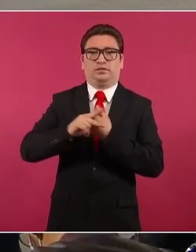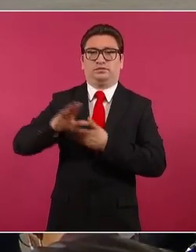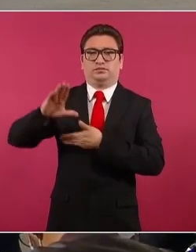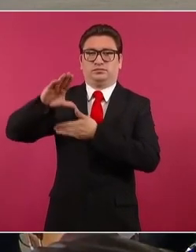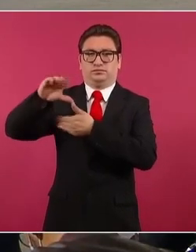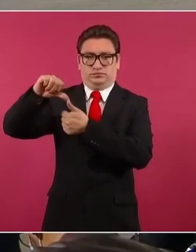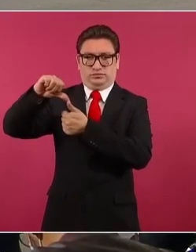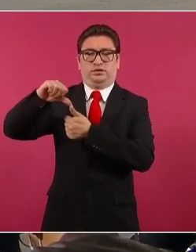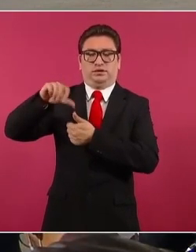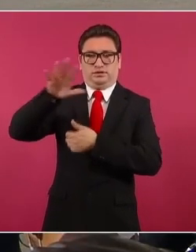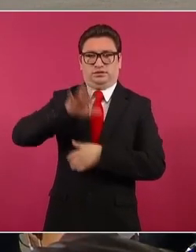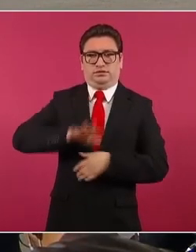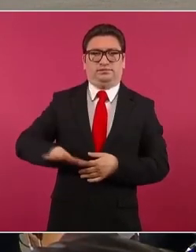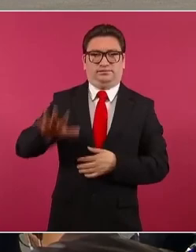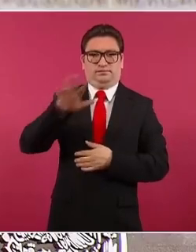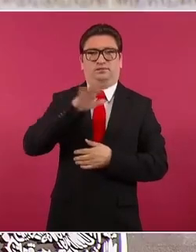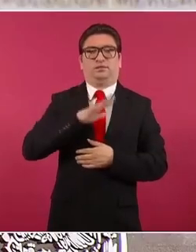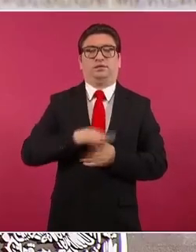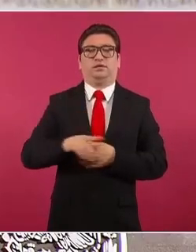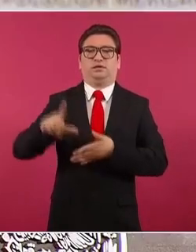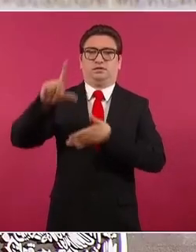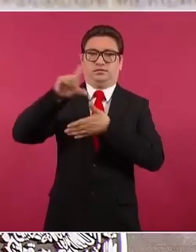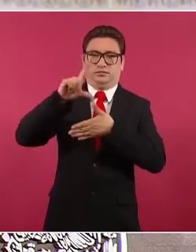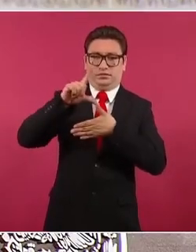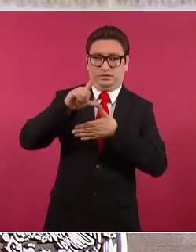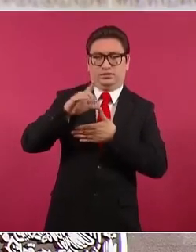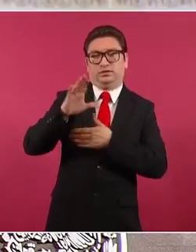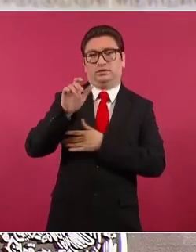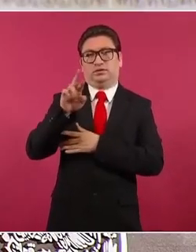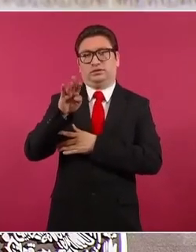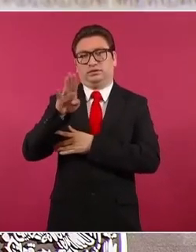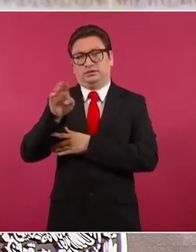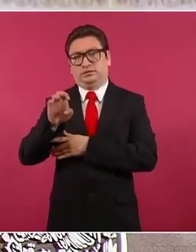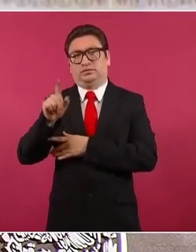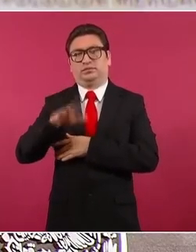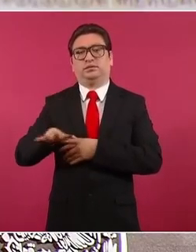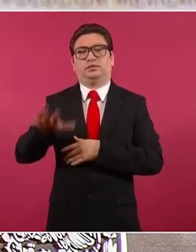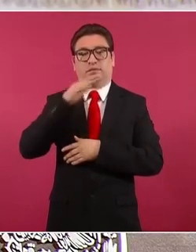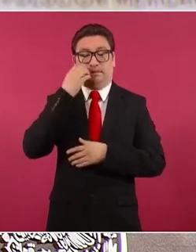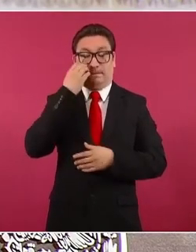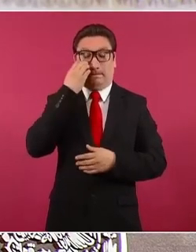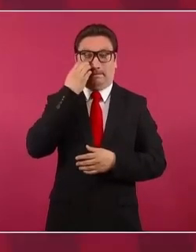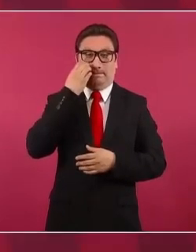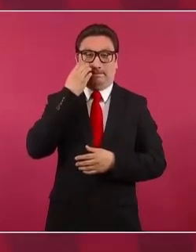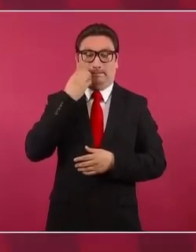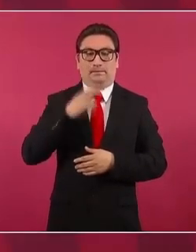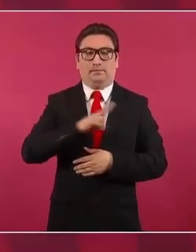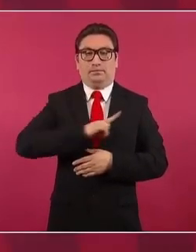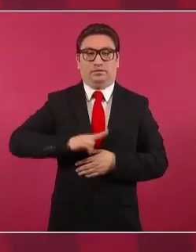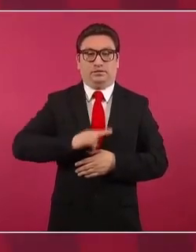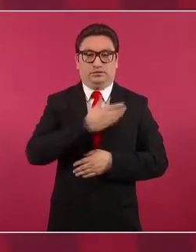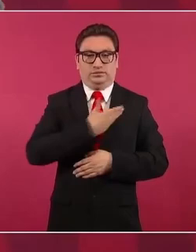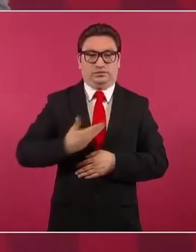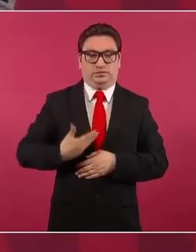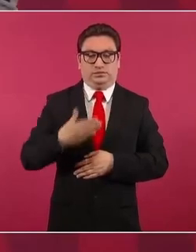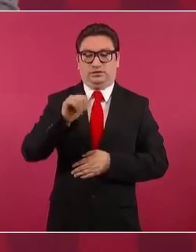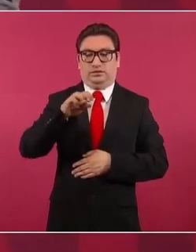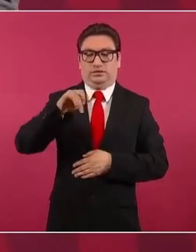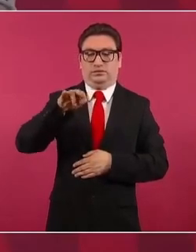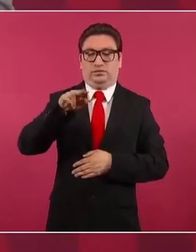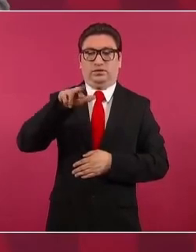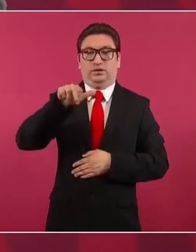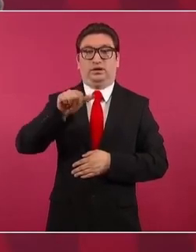Centroamérica, de América Latina, del Caribe, la vicepresidenta Kamala Harris tiene